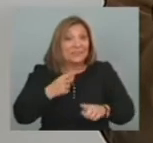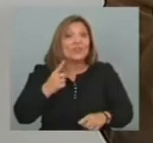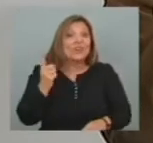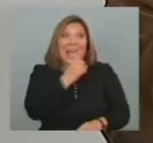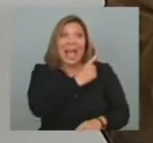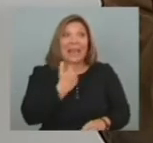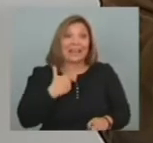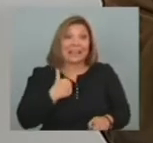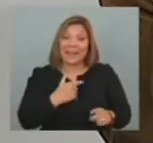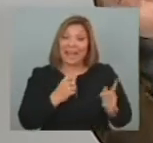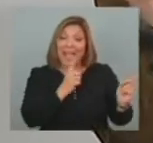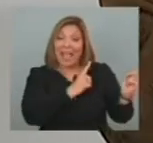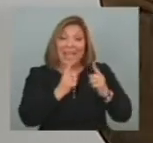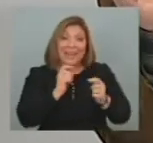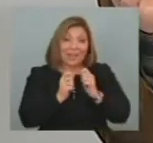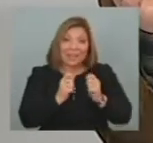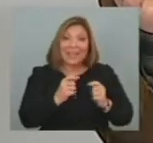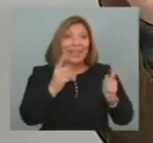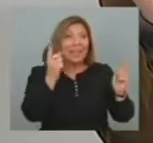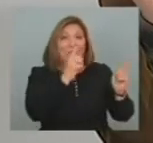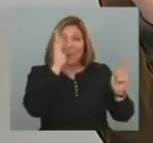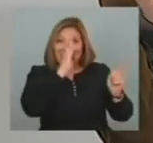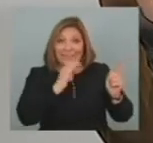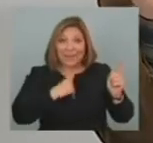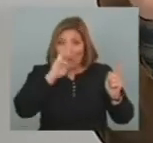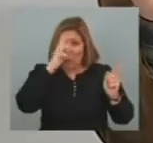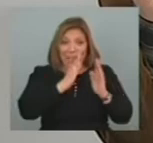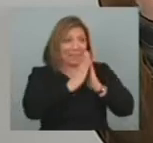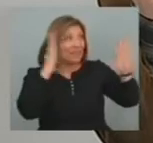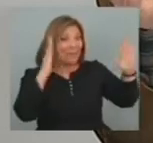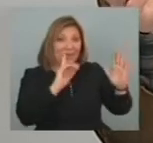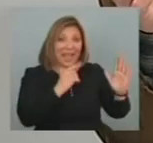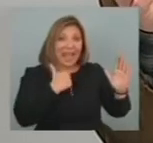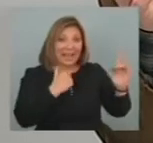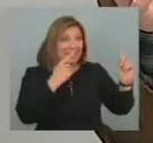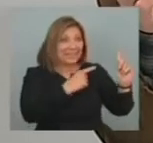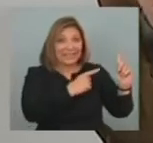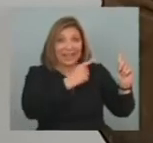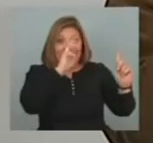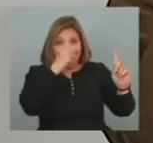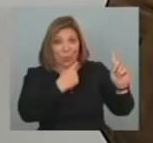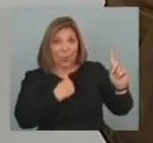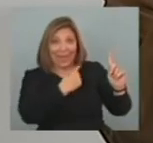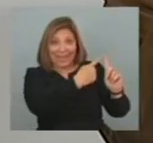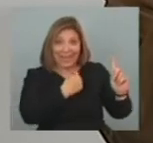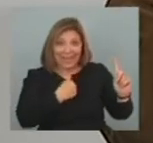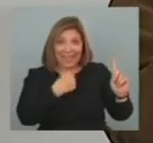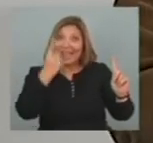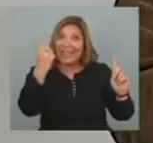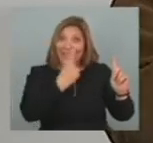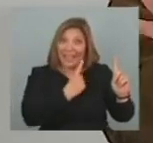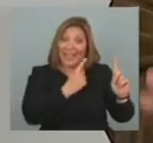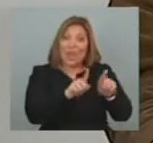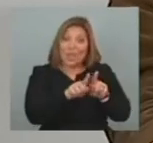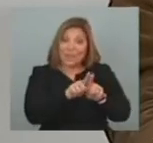Con Argentina Entonces no está despegada La relación de Brasil Con Uruguay De la relación De Argentina Con Uruguay Por eso nosotros Tenemos que mirar El conjunto Sin